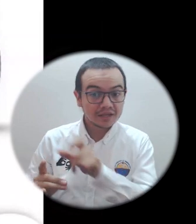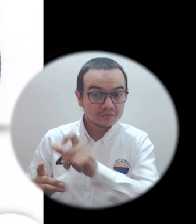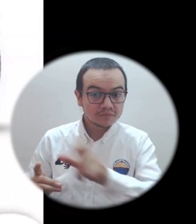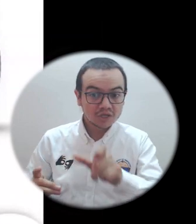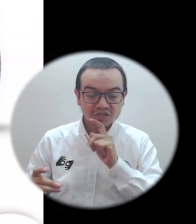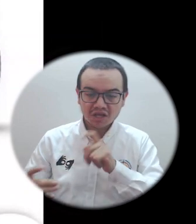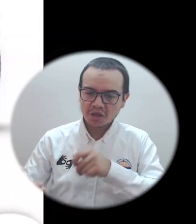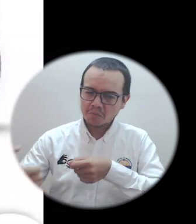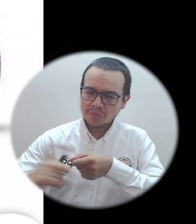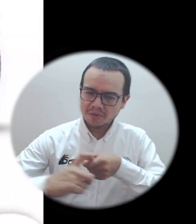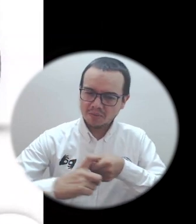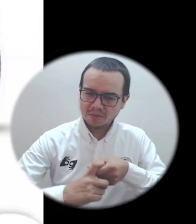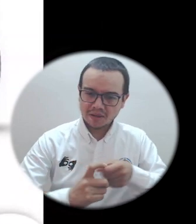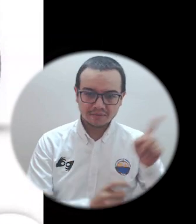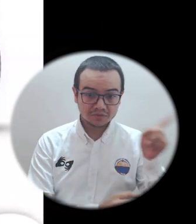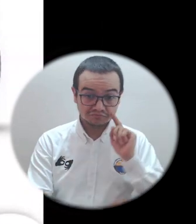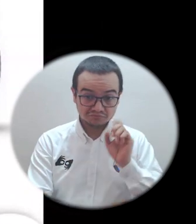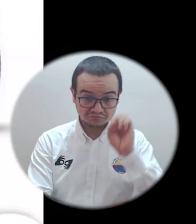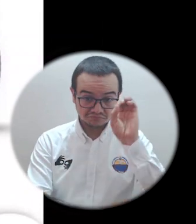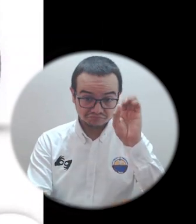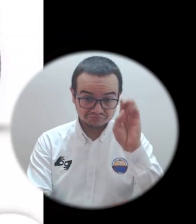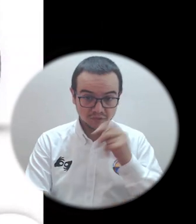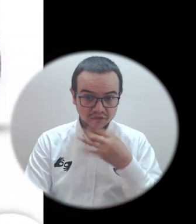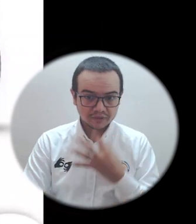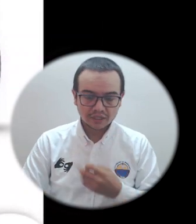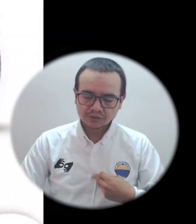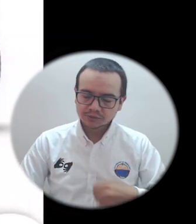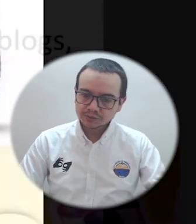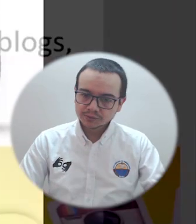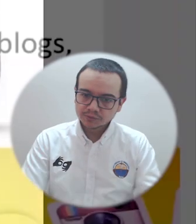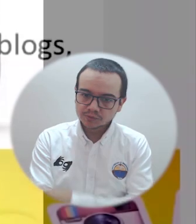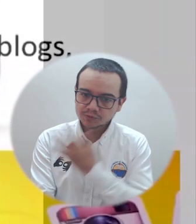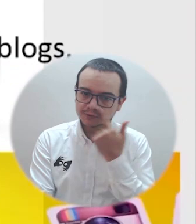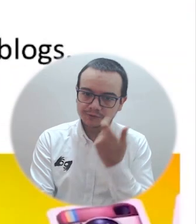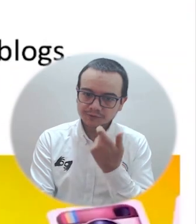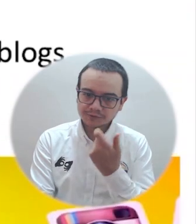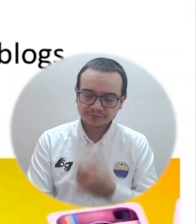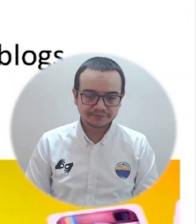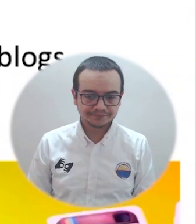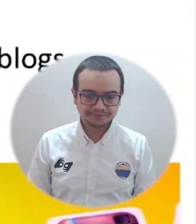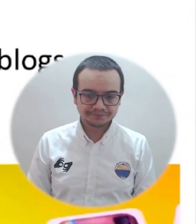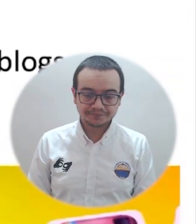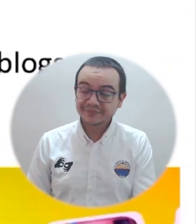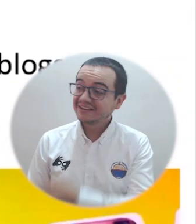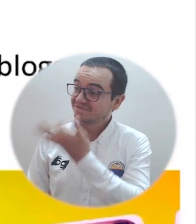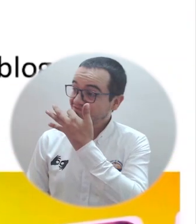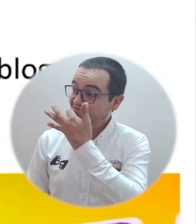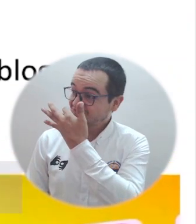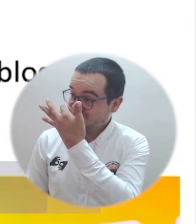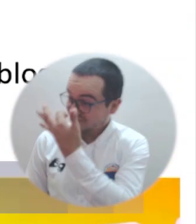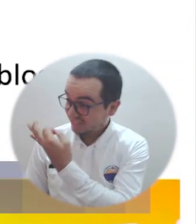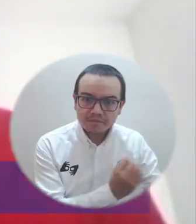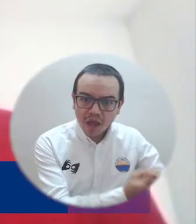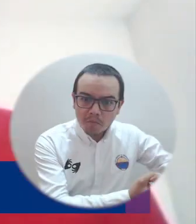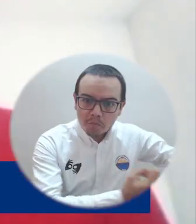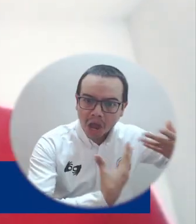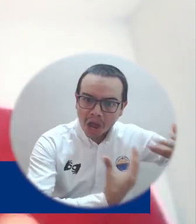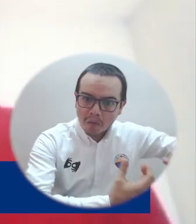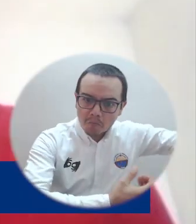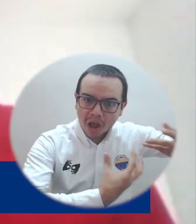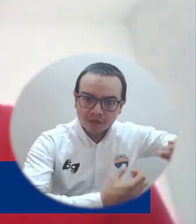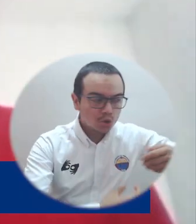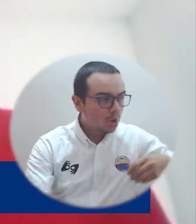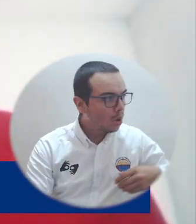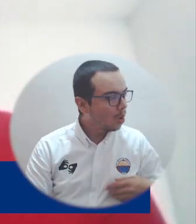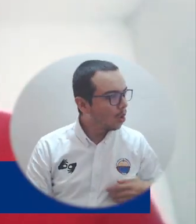unimagdalenense, a todo el alumnado que hizo parte de esta charla, que fue espectacular. Y que sean ellas